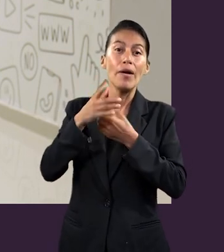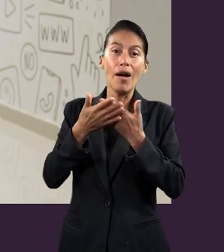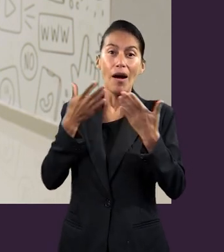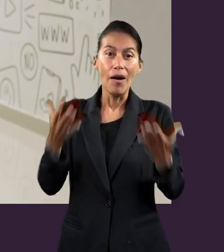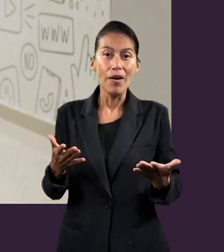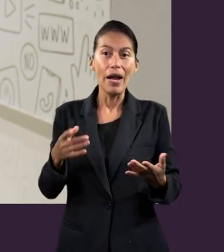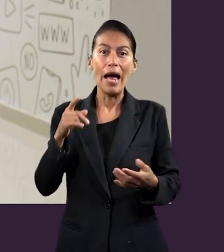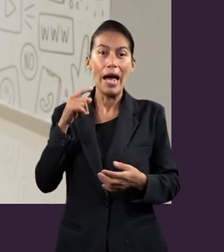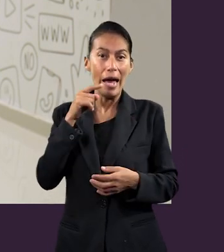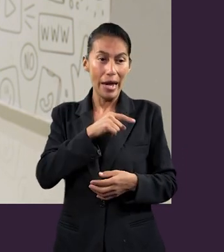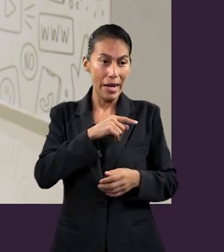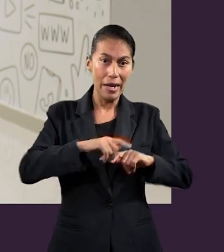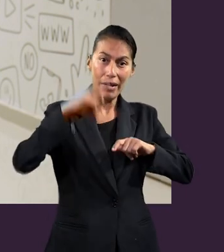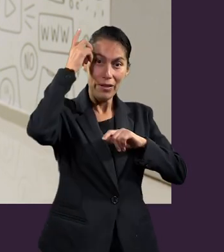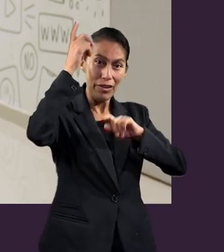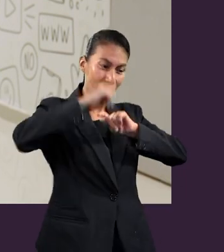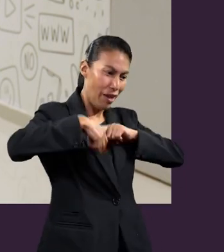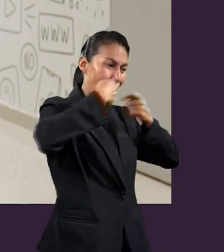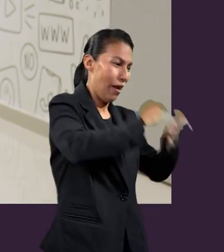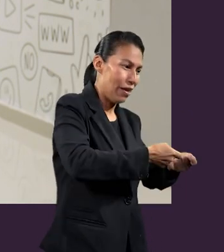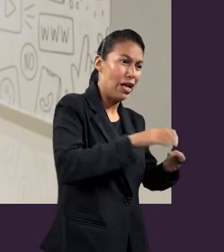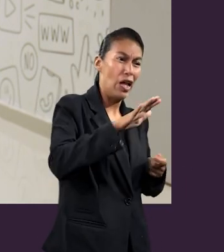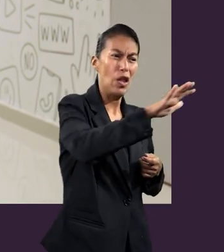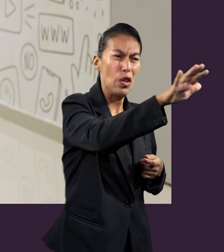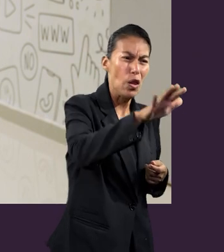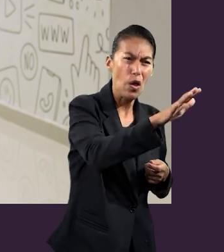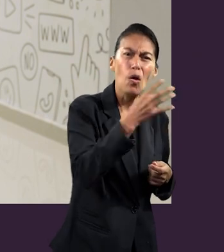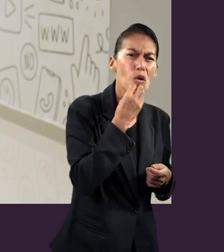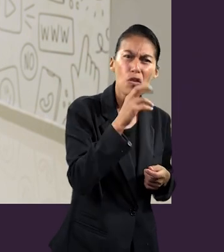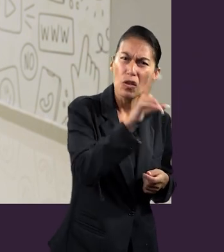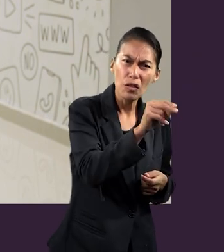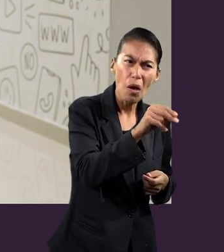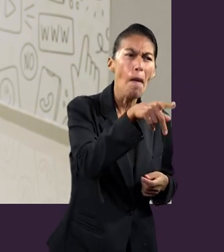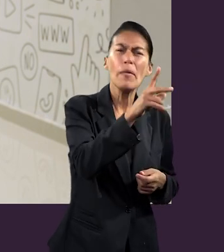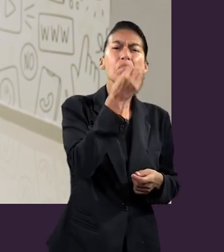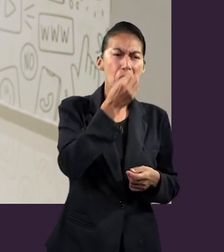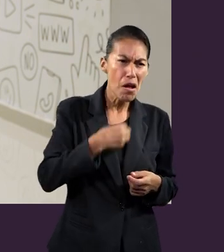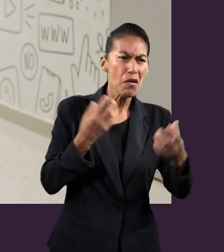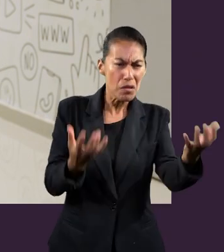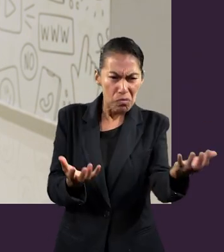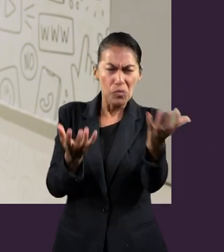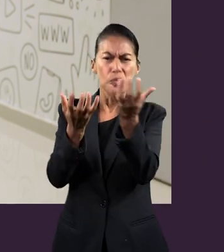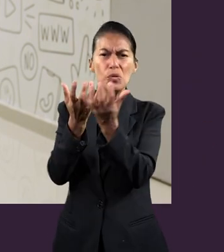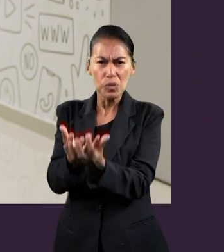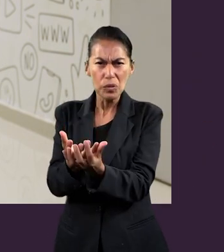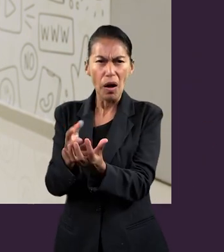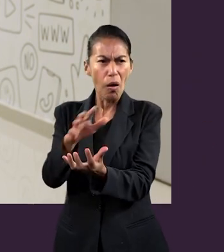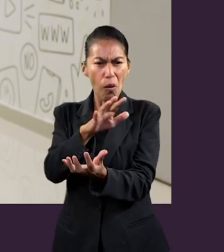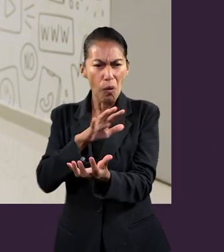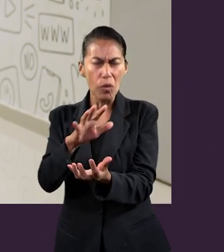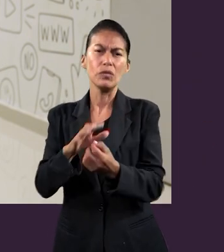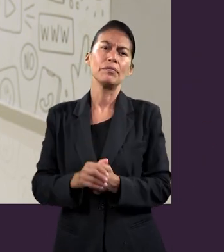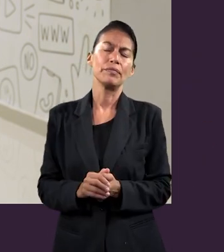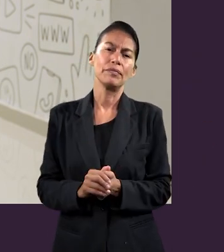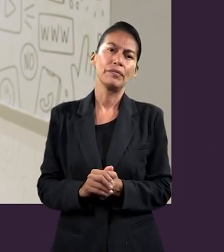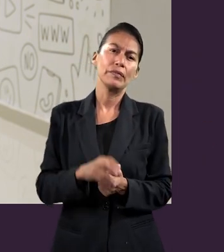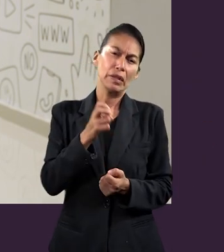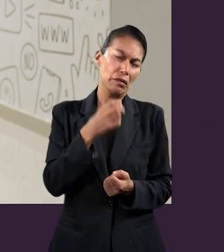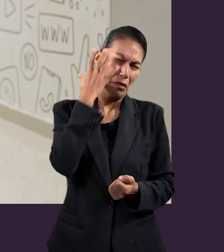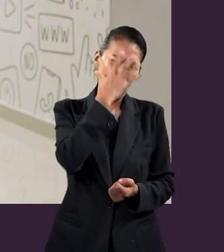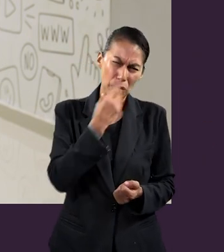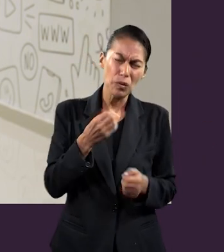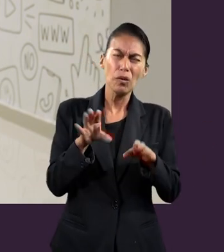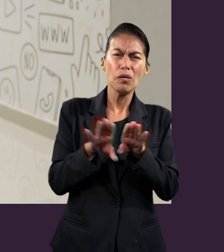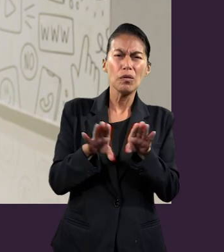De que los gentiles también son parte del pueblo de Dios. Y es una maravilla